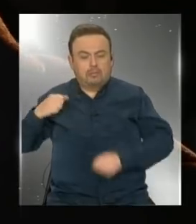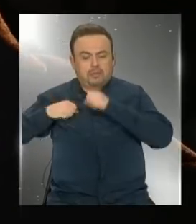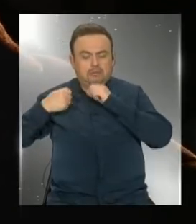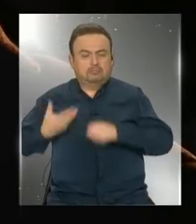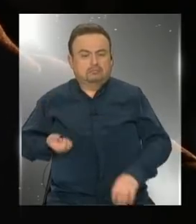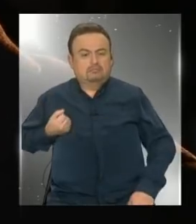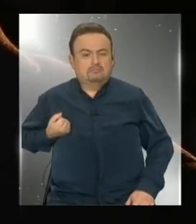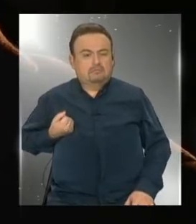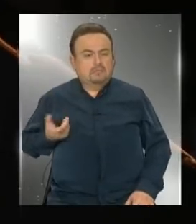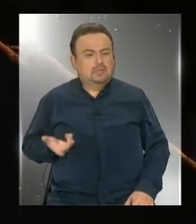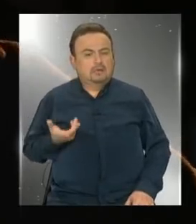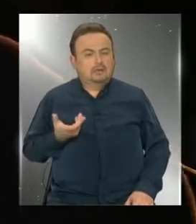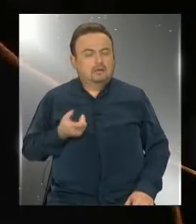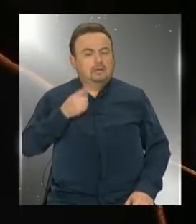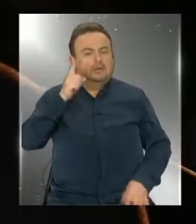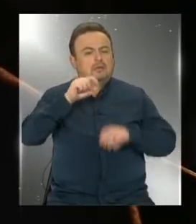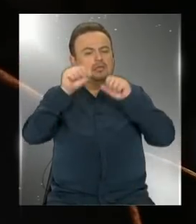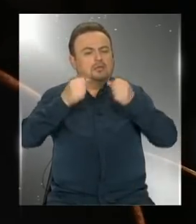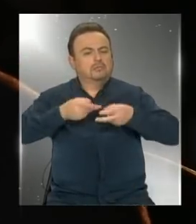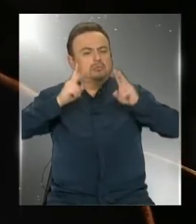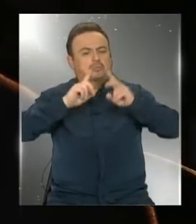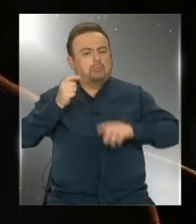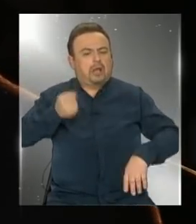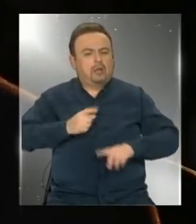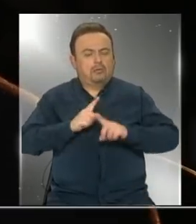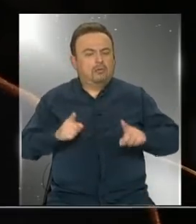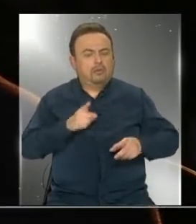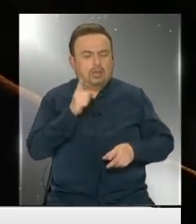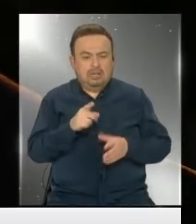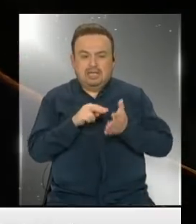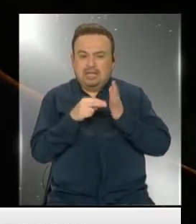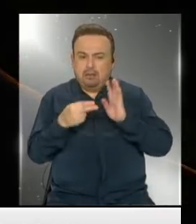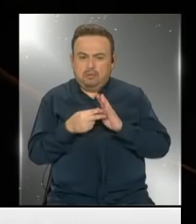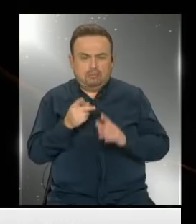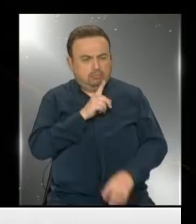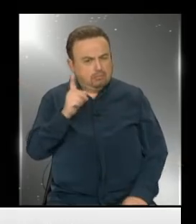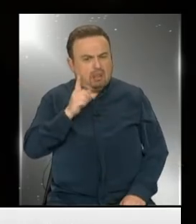puede no pagar. Yo creo que el problema parte allí.